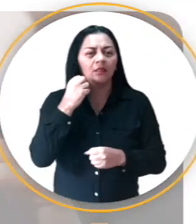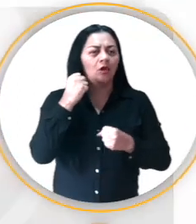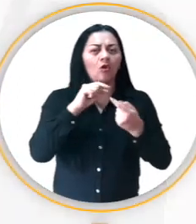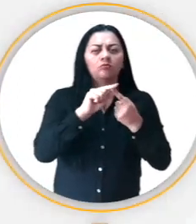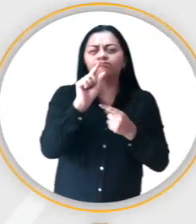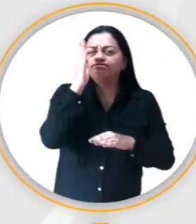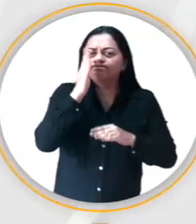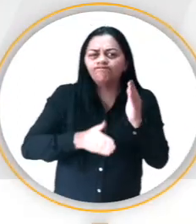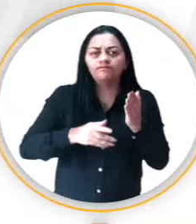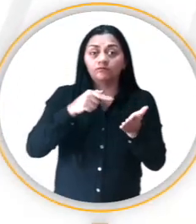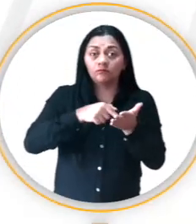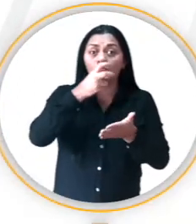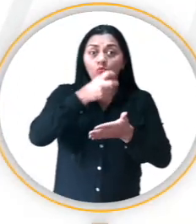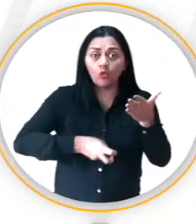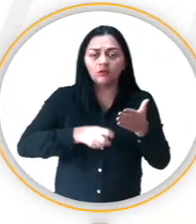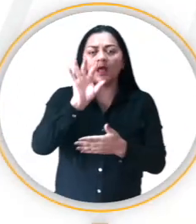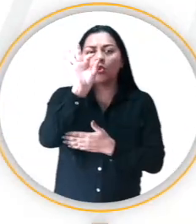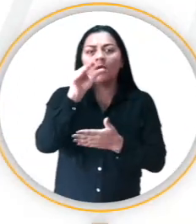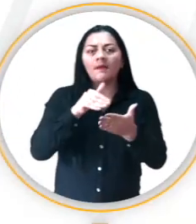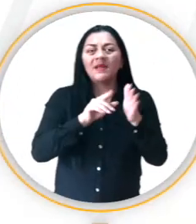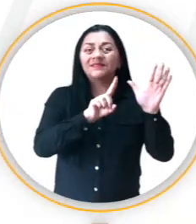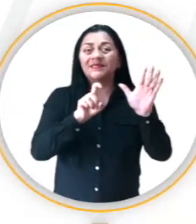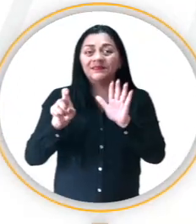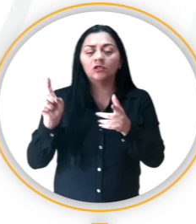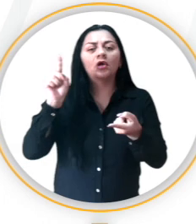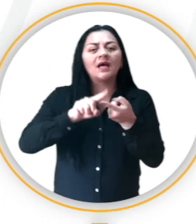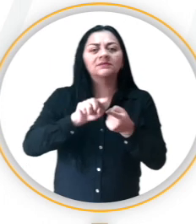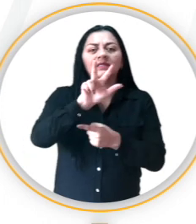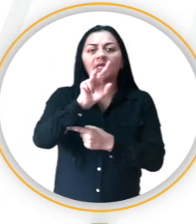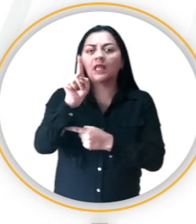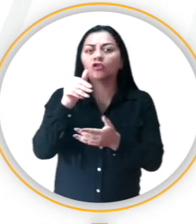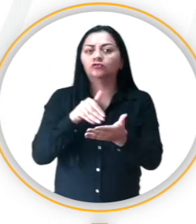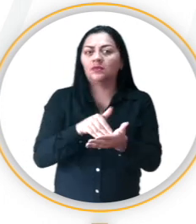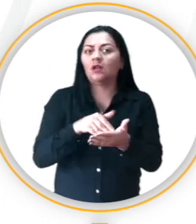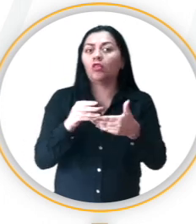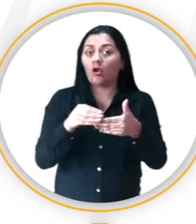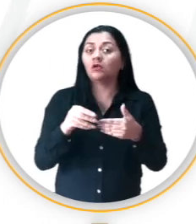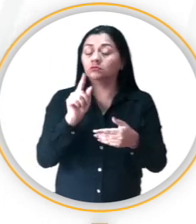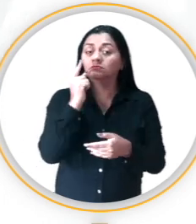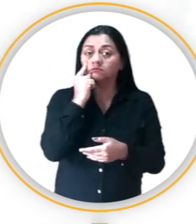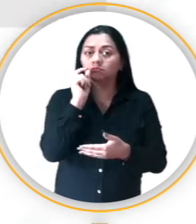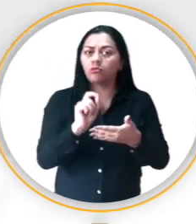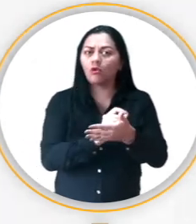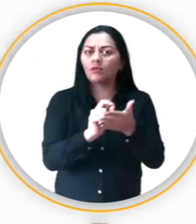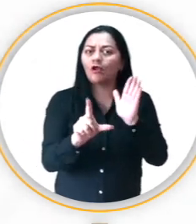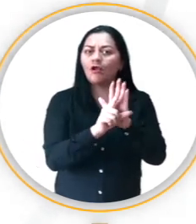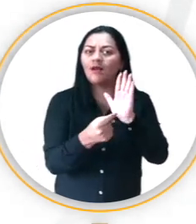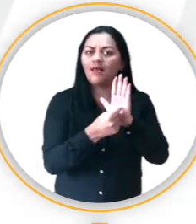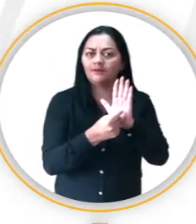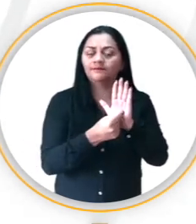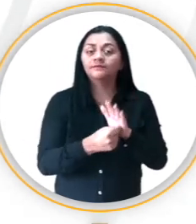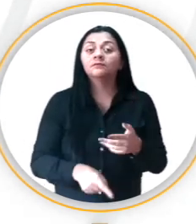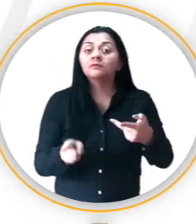con multas que van desde 9.660 hasta 32.200 dólares, según la normativa legal vigente. También se